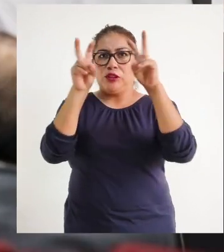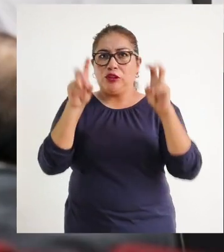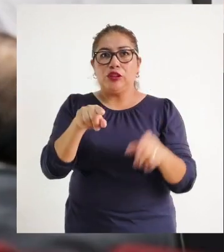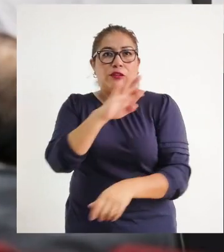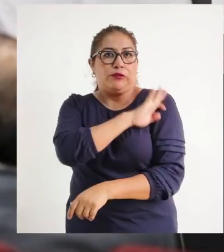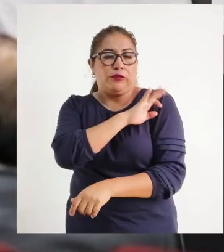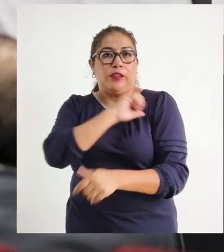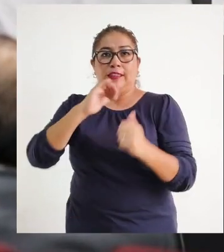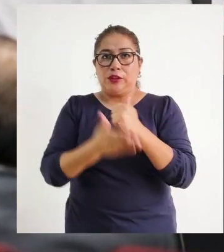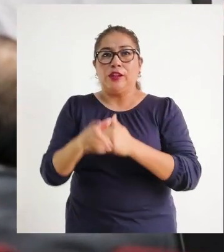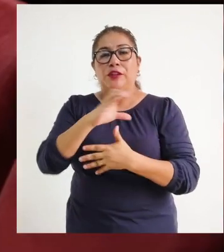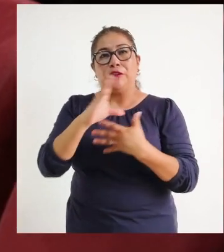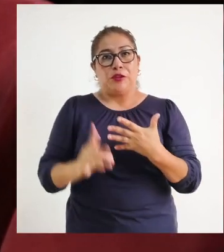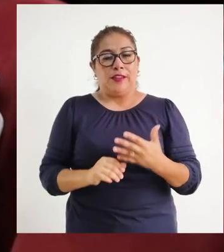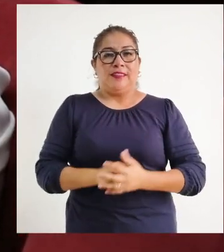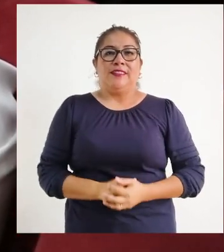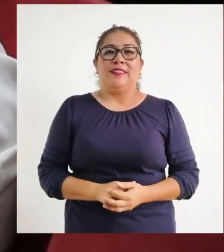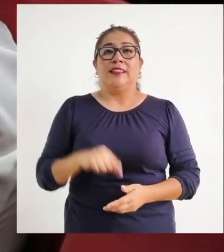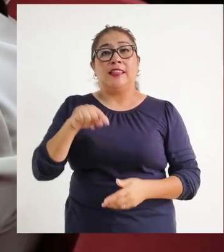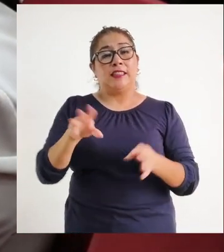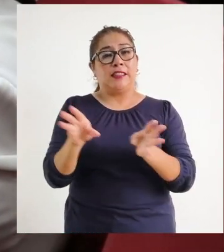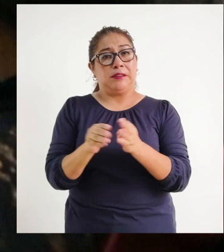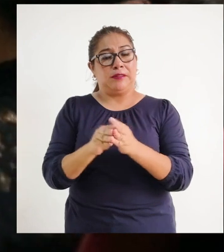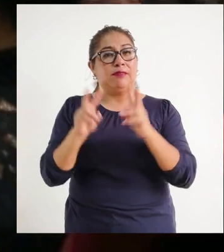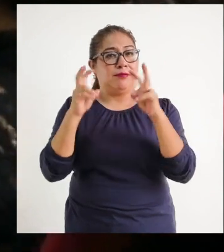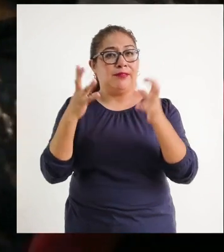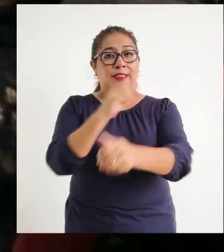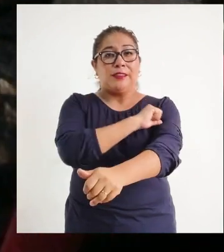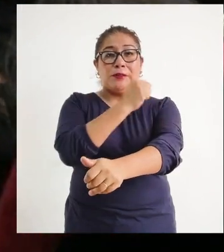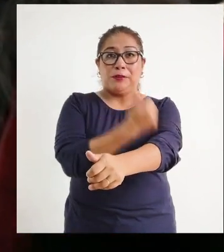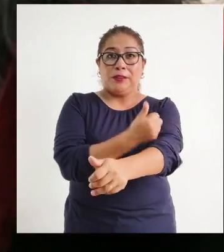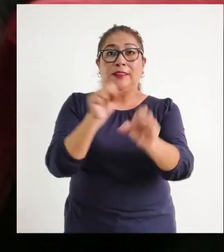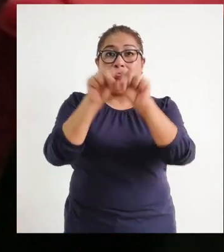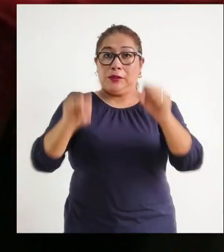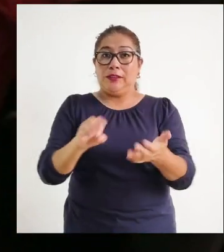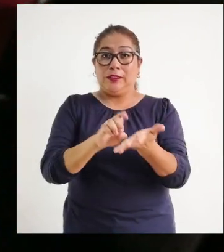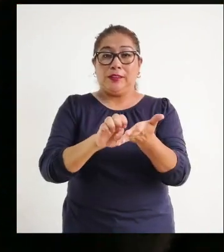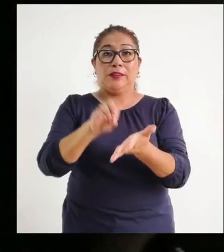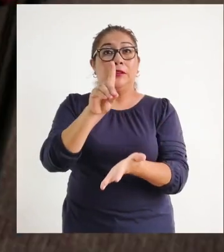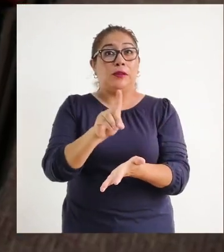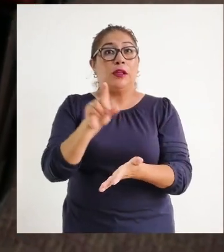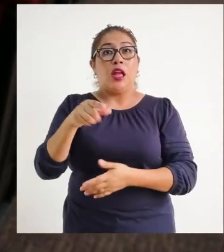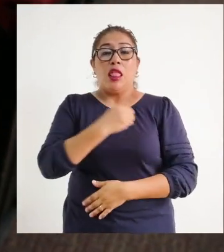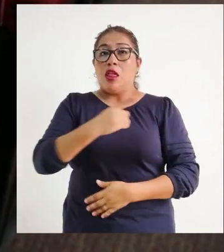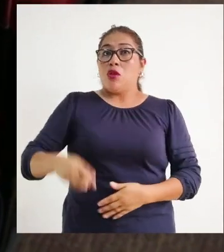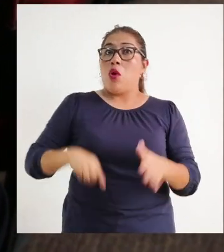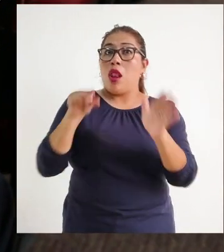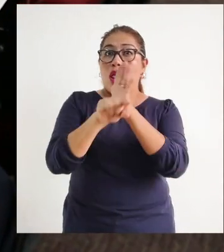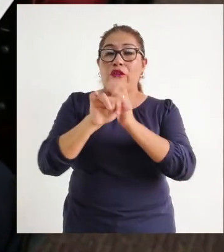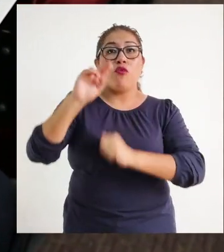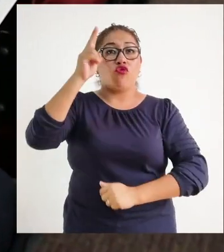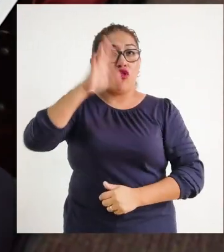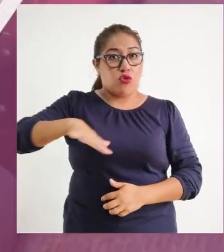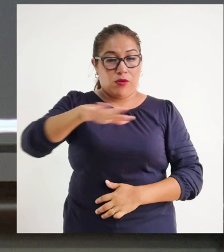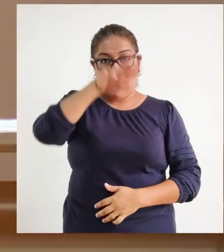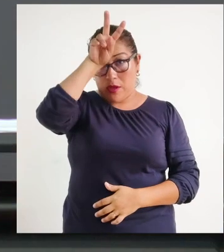y sancionadora del CONADIS. El evento convocó autoridades del sistema educativo, directores de gestión pedagógica y docentes